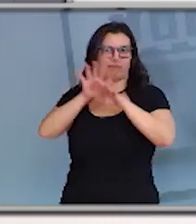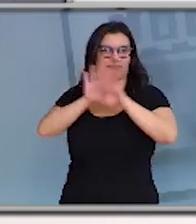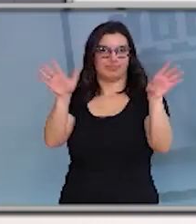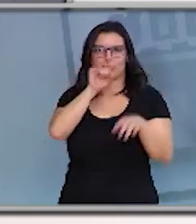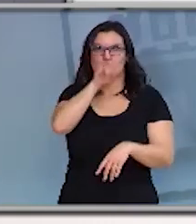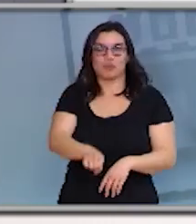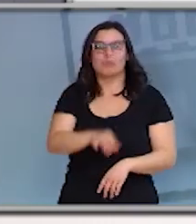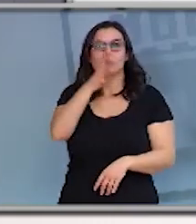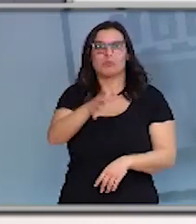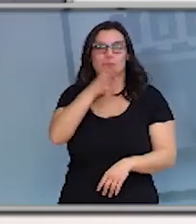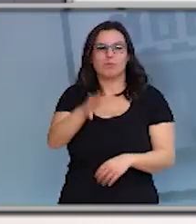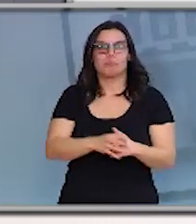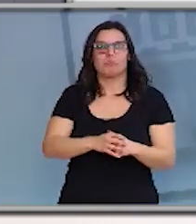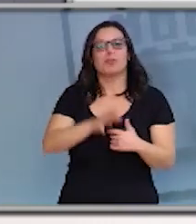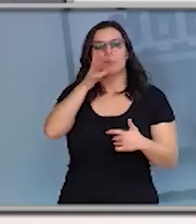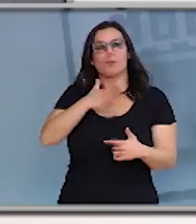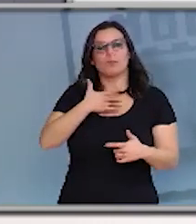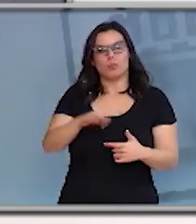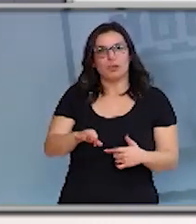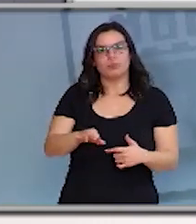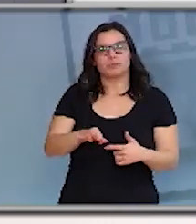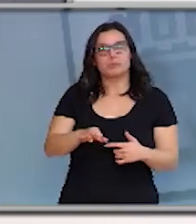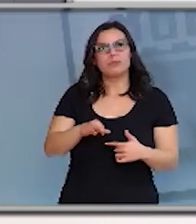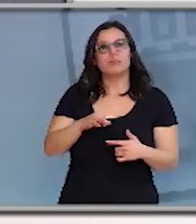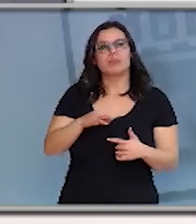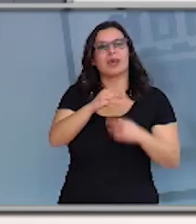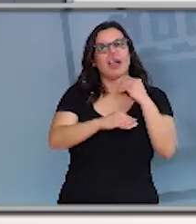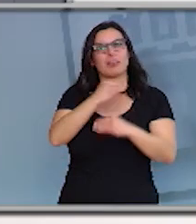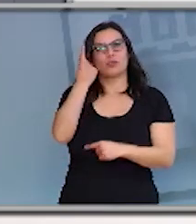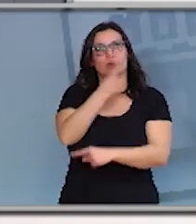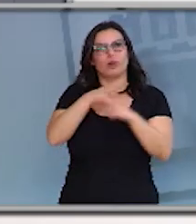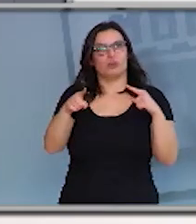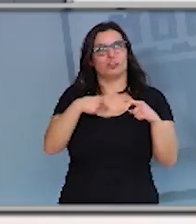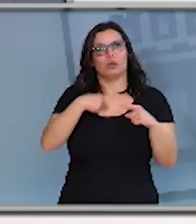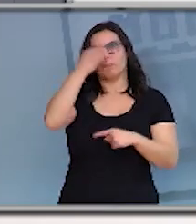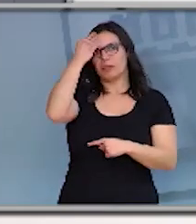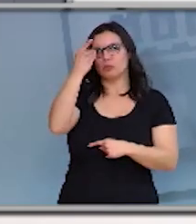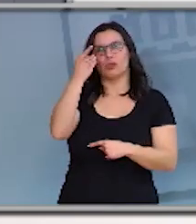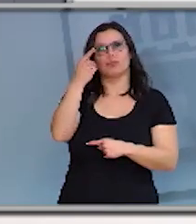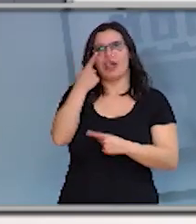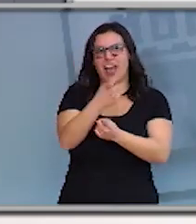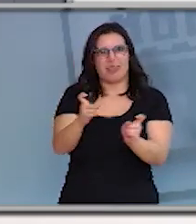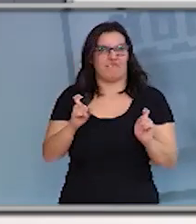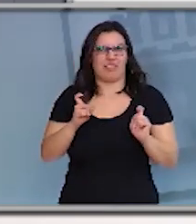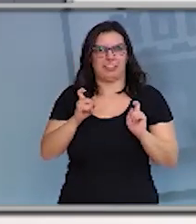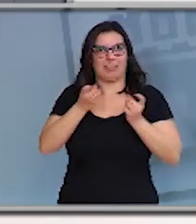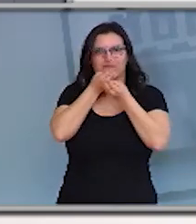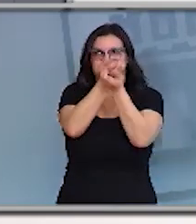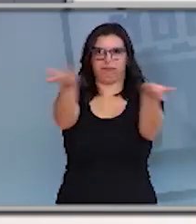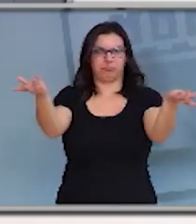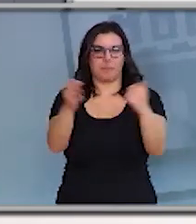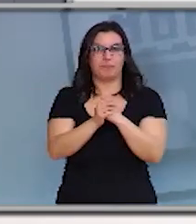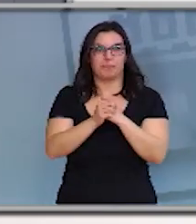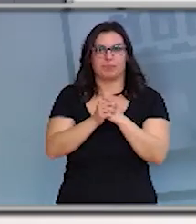decir por qué porque me permite hacer algo que yo creo que es absolutamente necesario transmitir a nuestra población